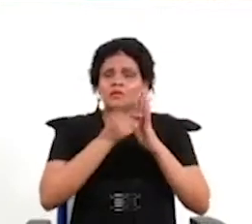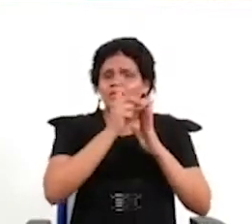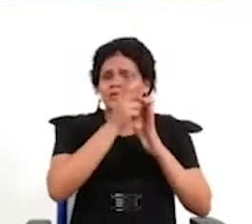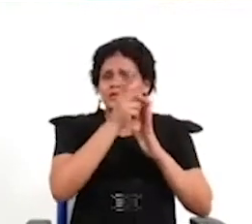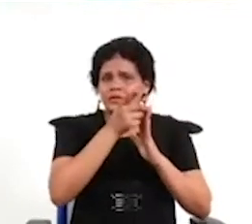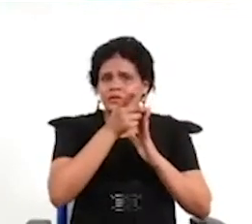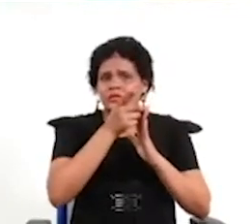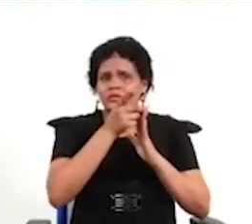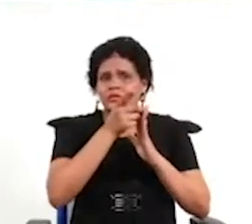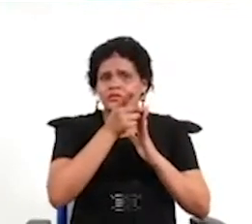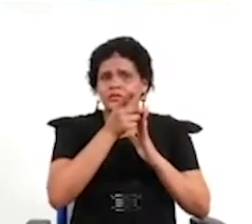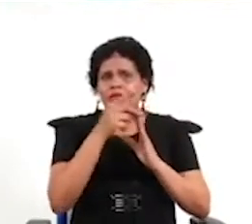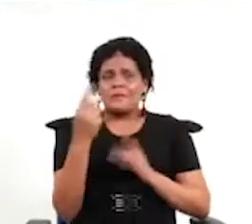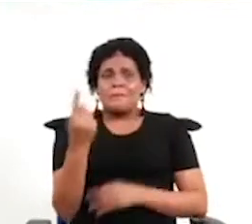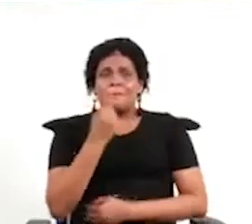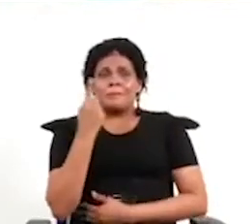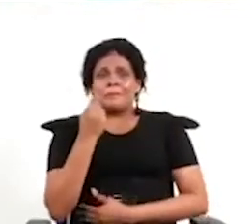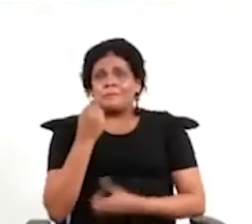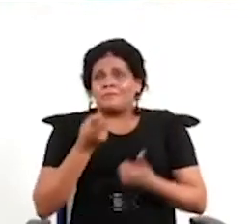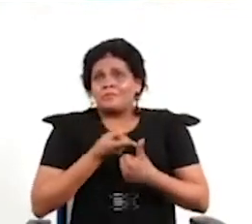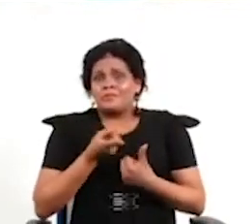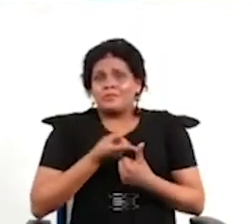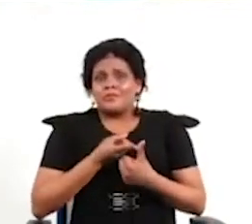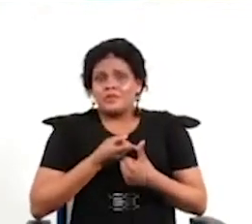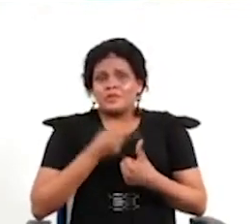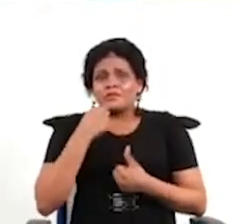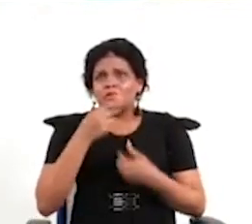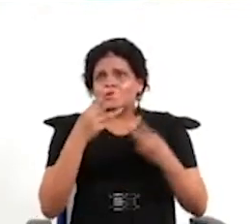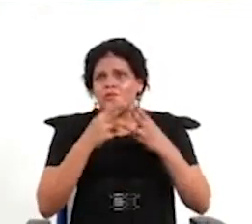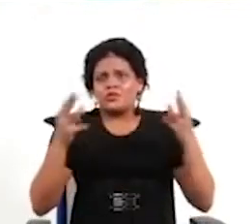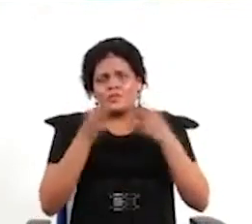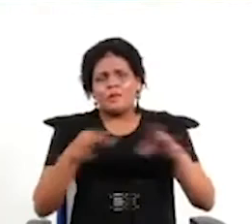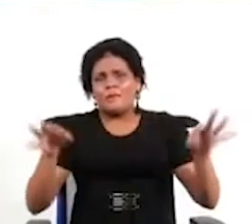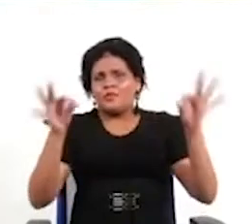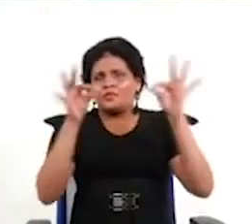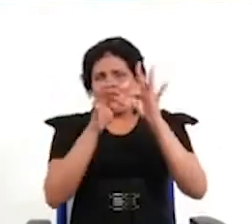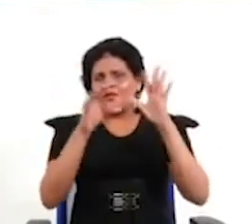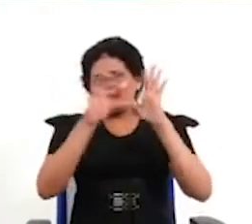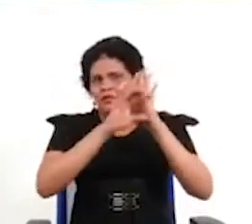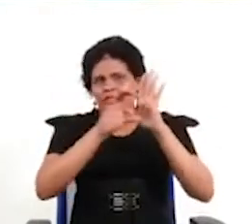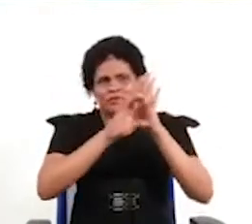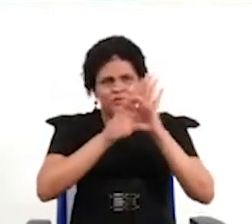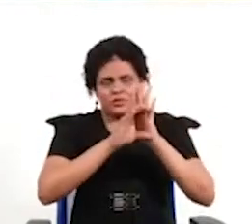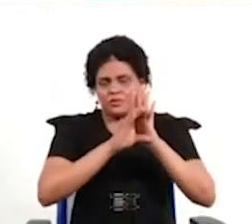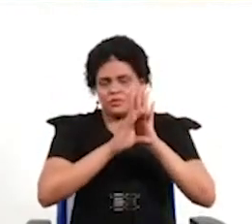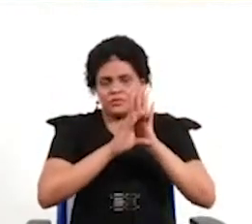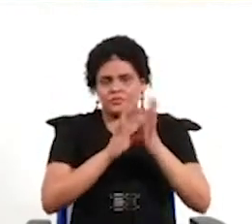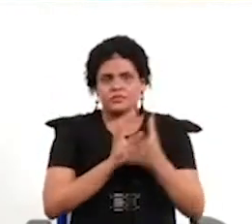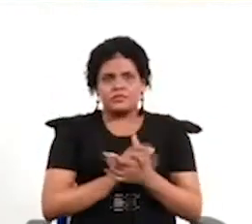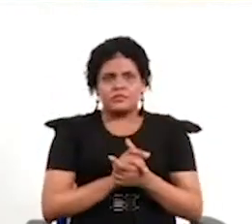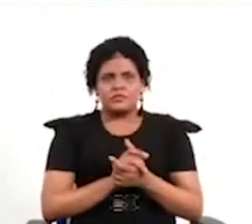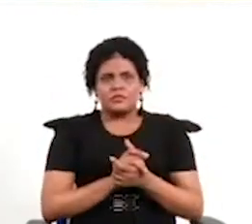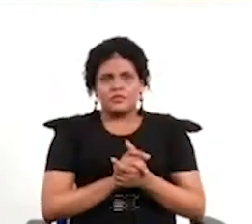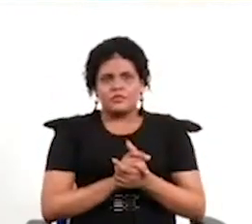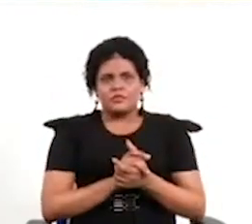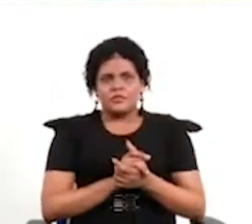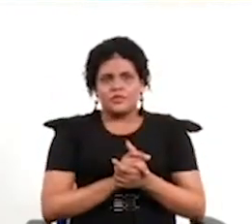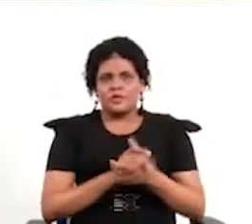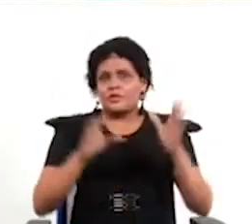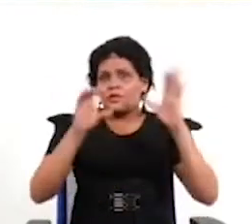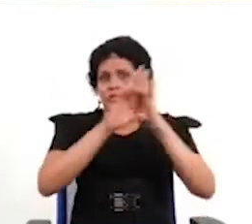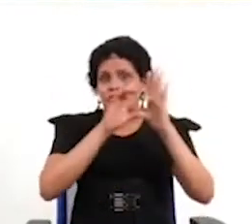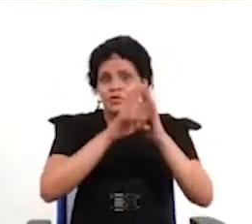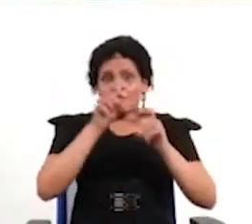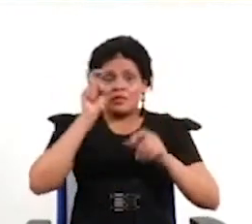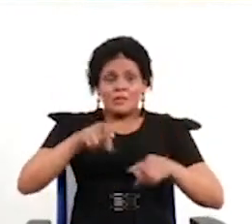creo que primero ahí tiene un rol muy importante las instituciones como la de ustedes tiene que haber instituciones bien